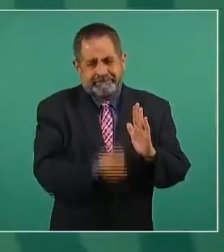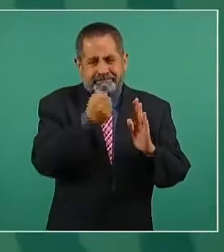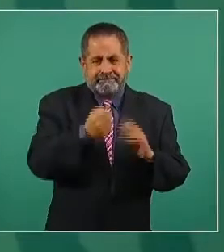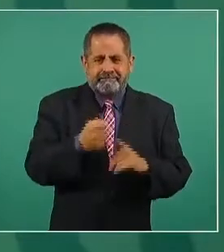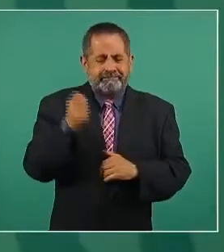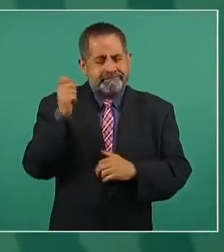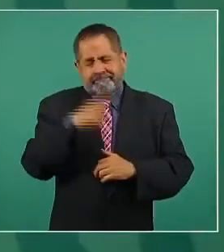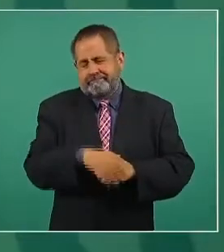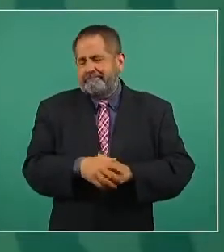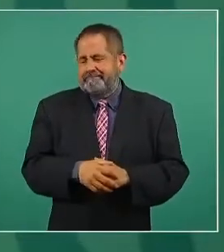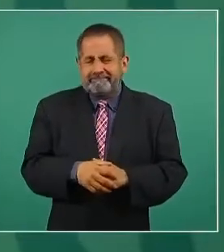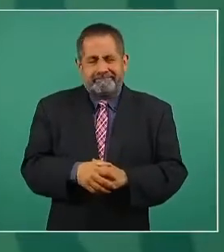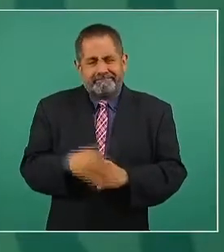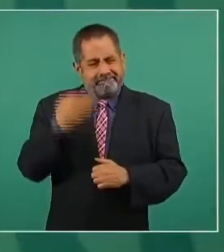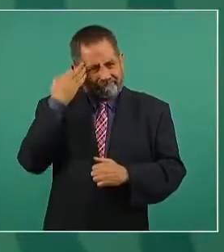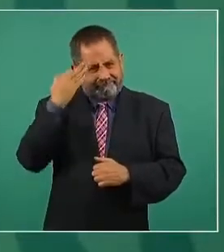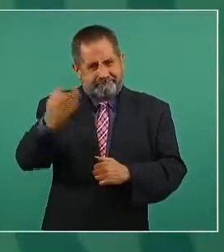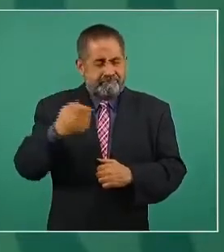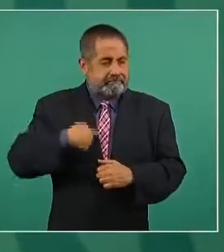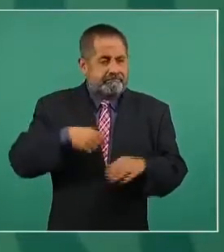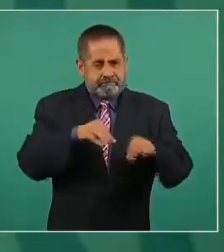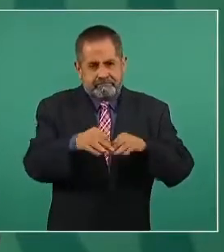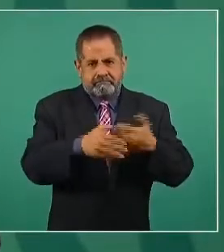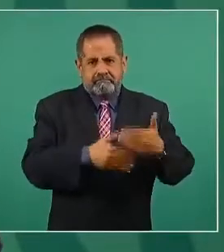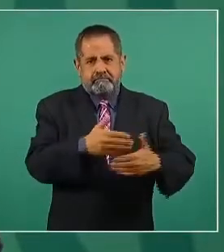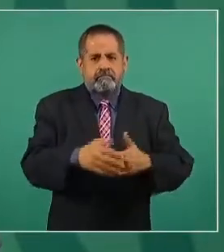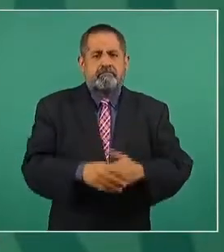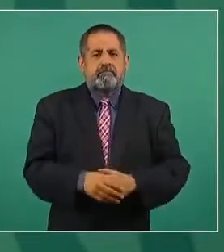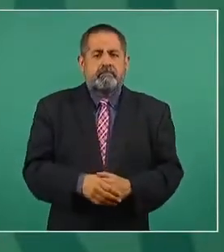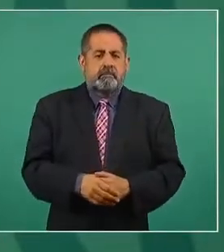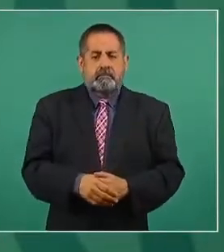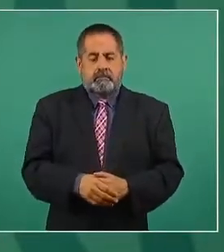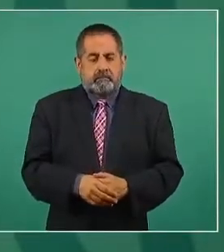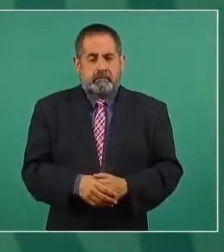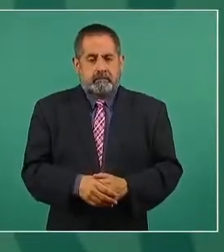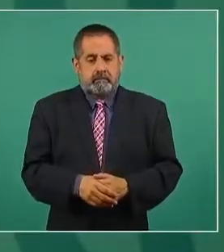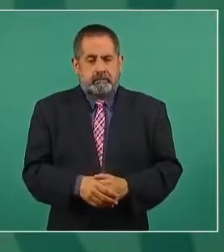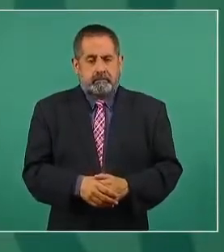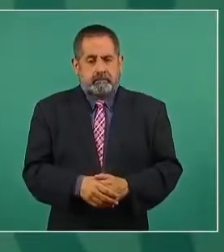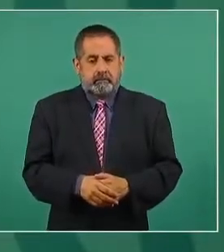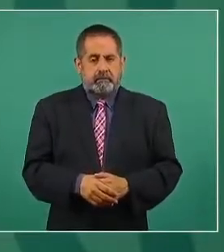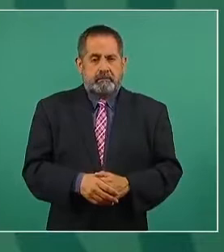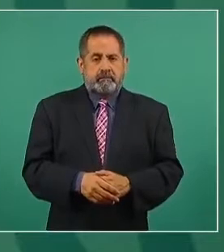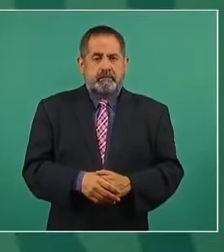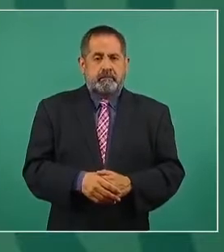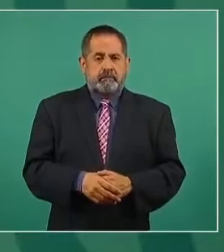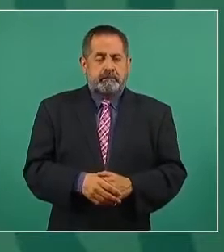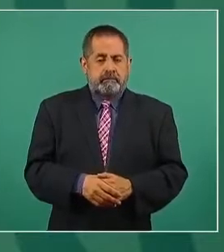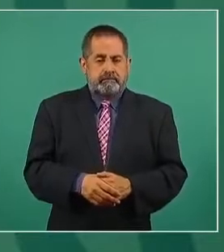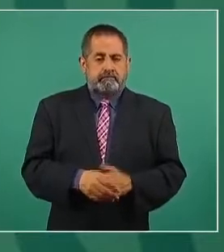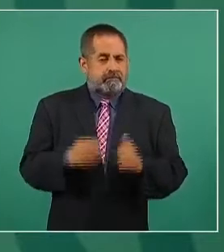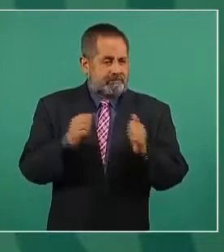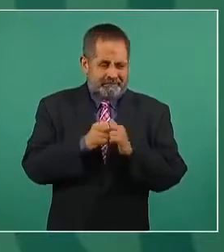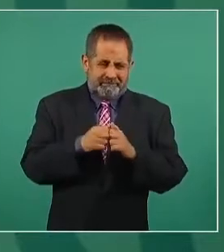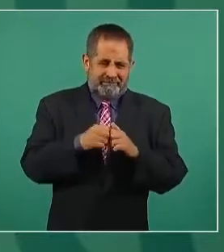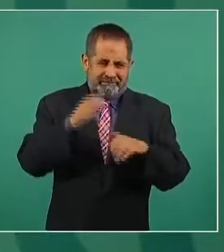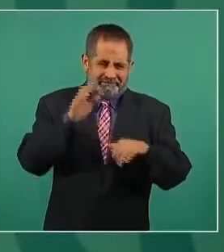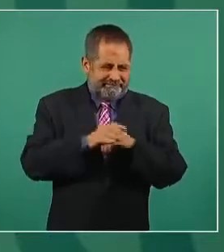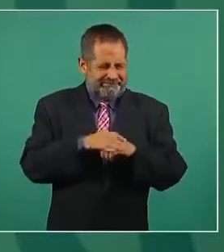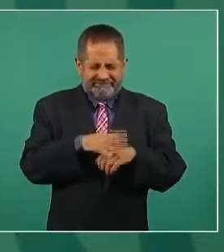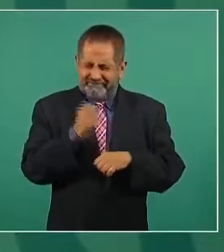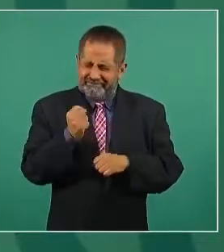con profundidad, con